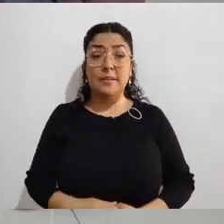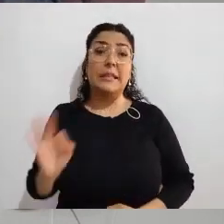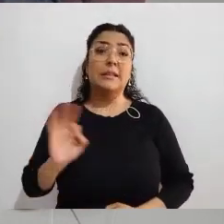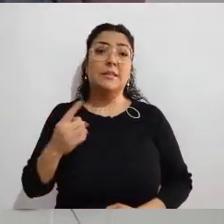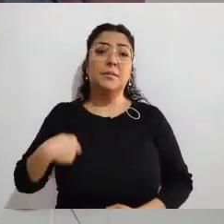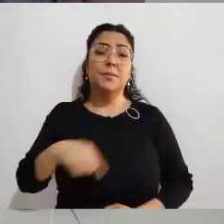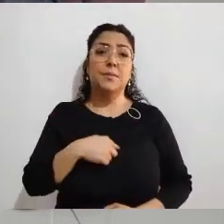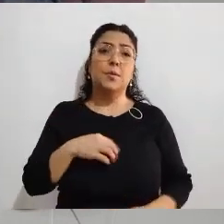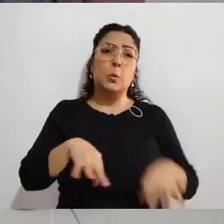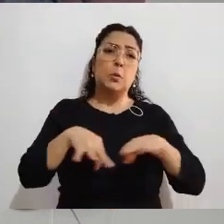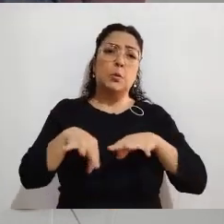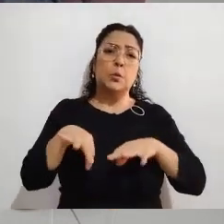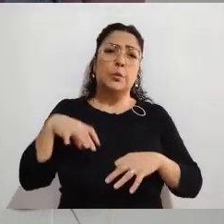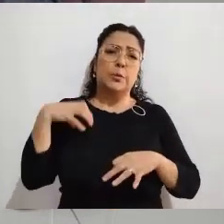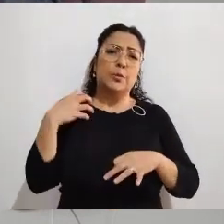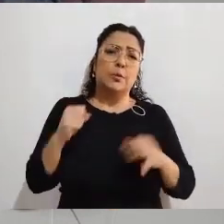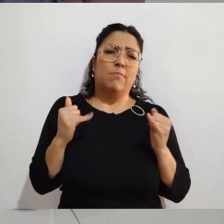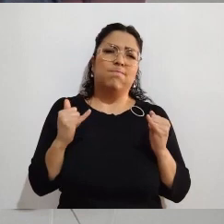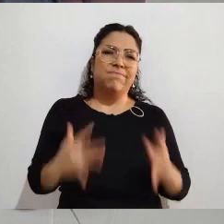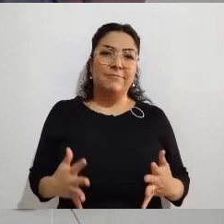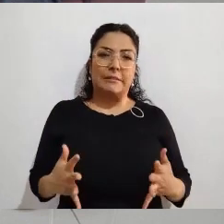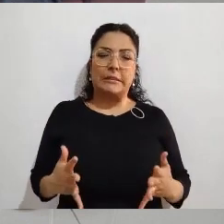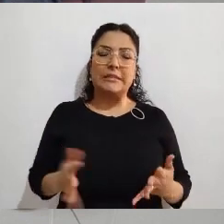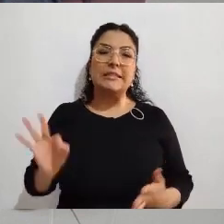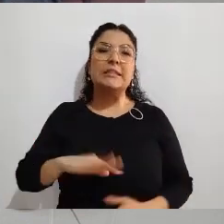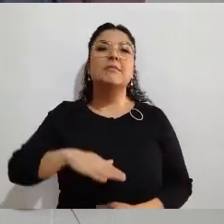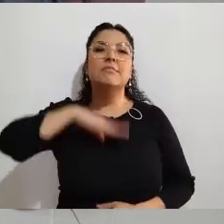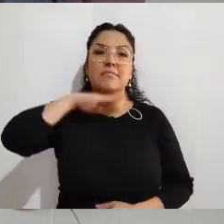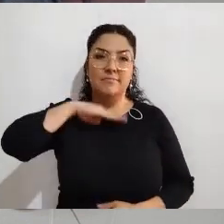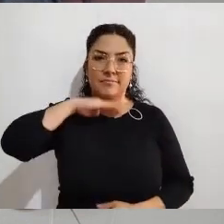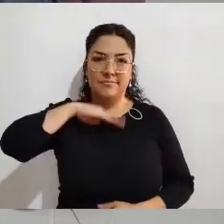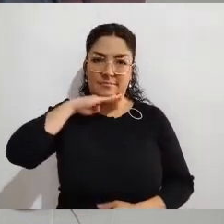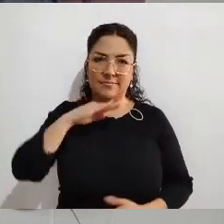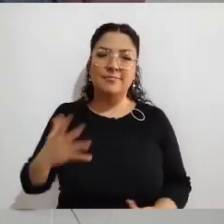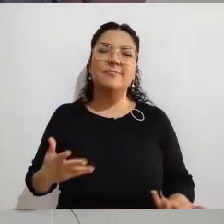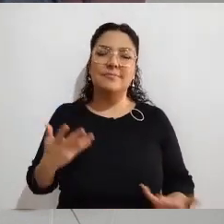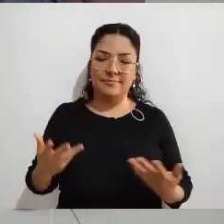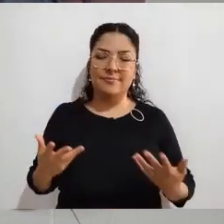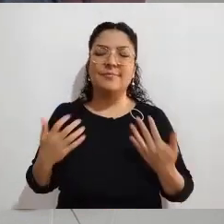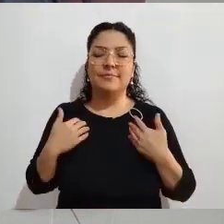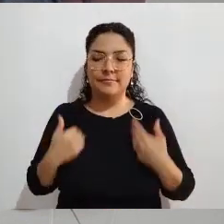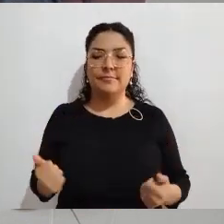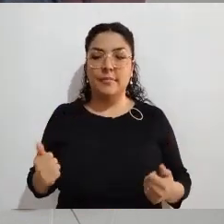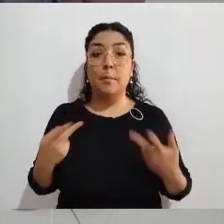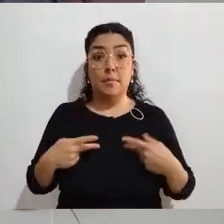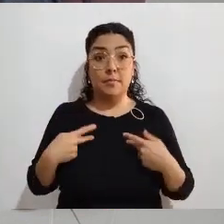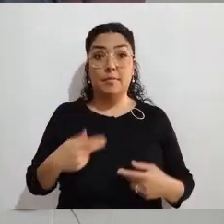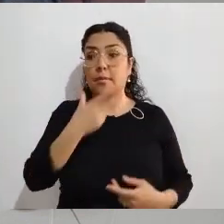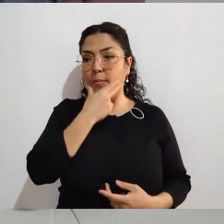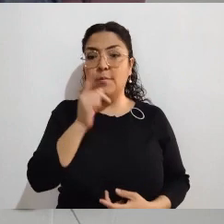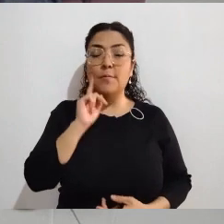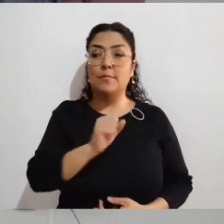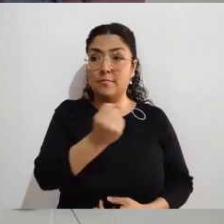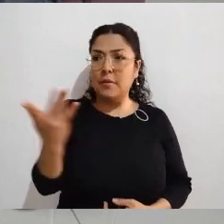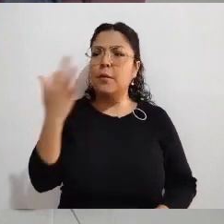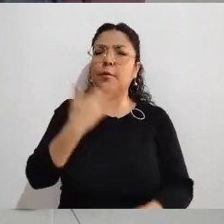pues probablemente no visualice. Y ahorita que usted lo está comentando, es importante que la ciudadanía pues diga también las cosas con las que se puede beneficiar y se